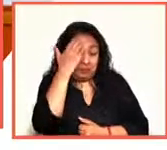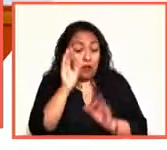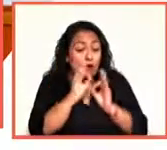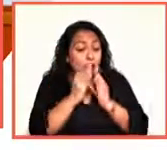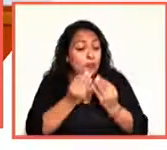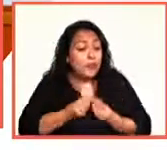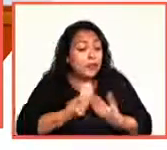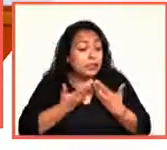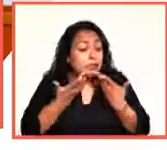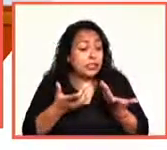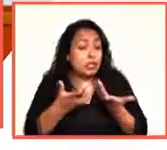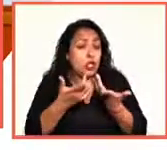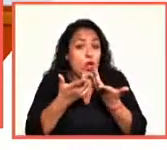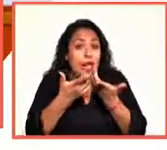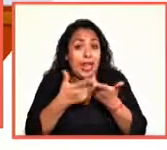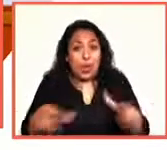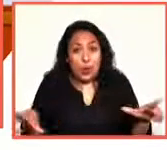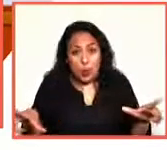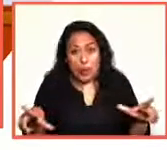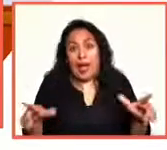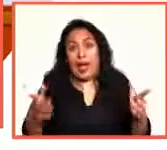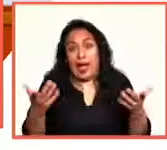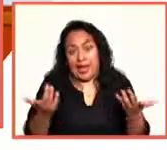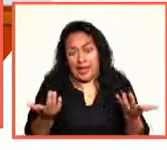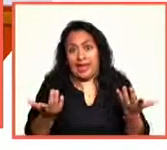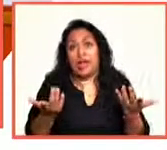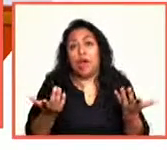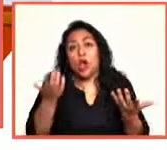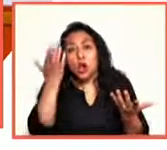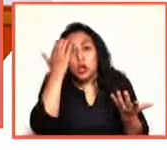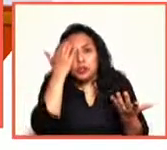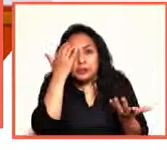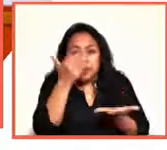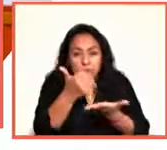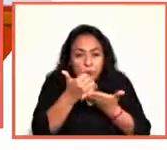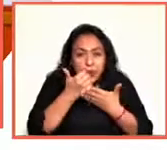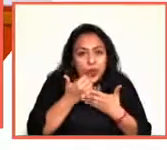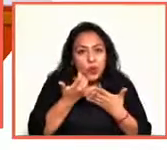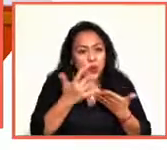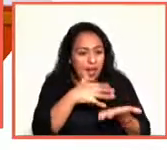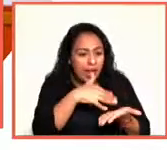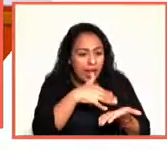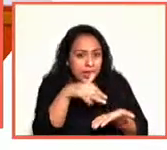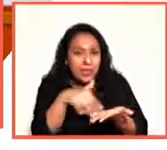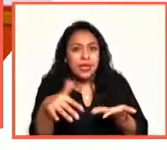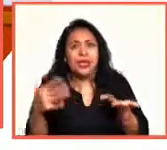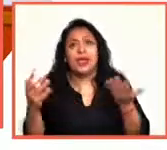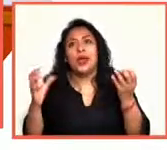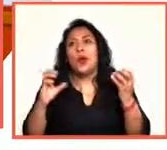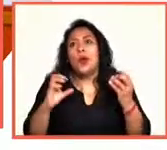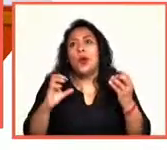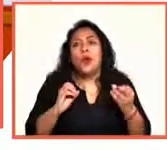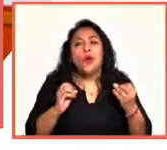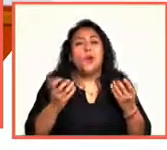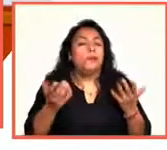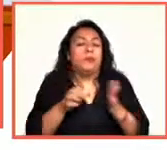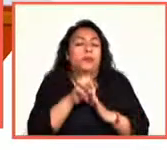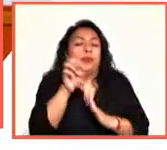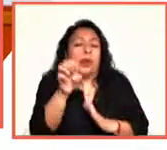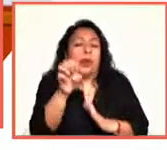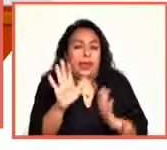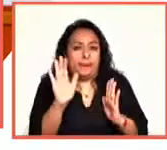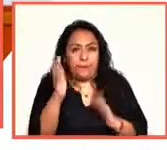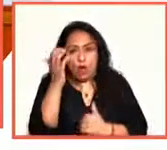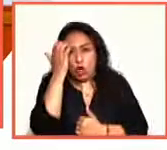través de, a veces, del conocimiento, a través de, por ejemplo, hablando del